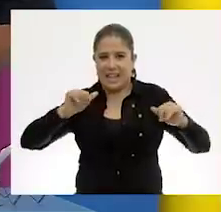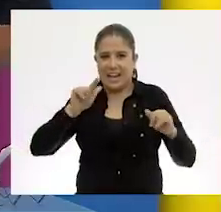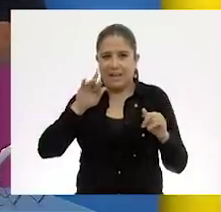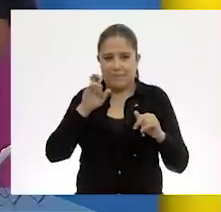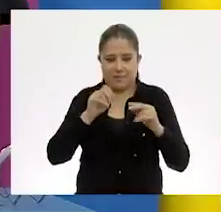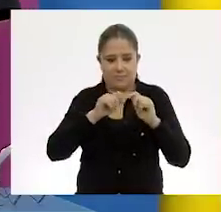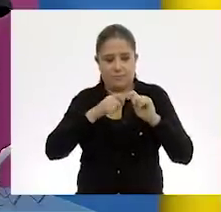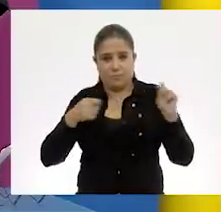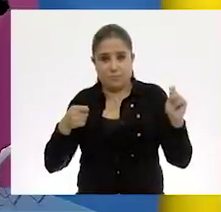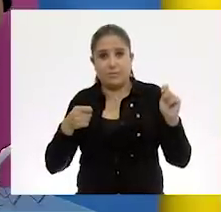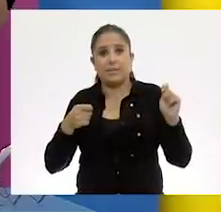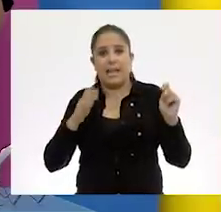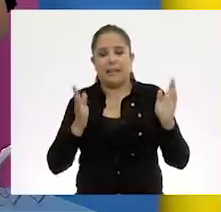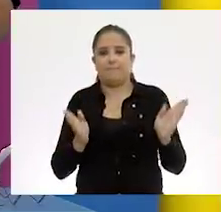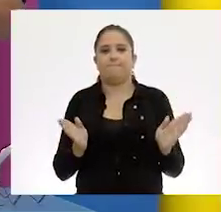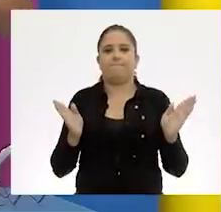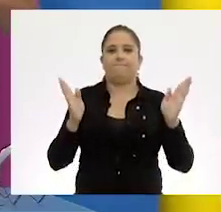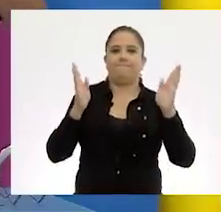Enseguida lo vamos a llevar a la mitad.